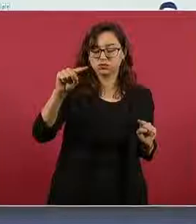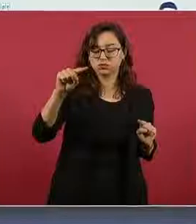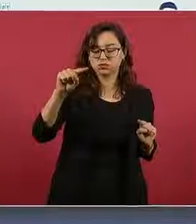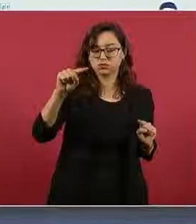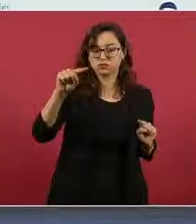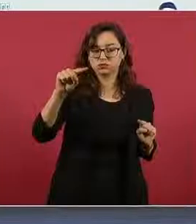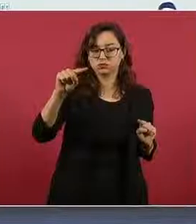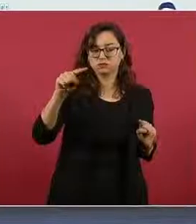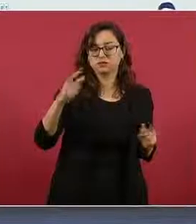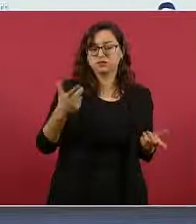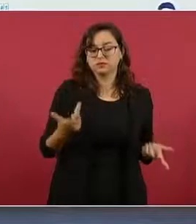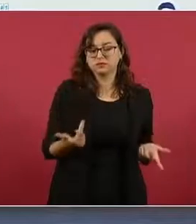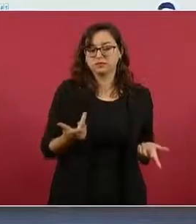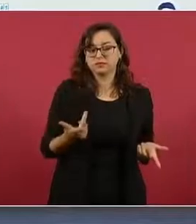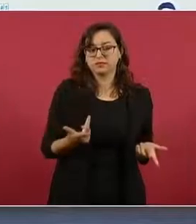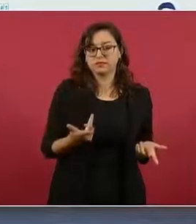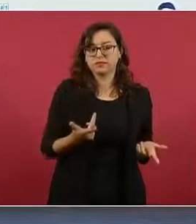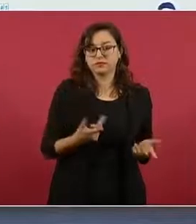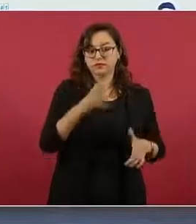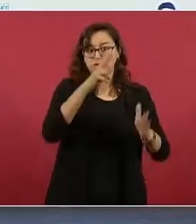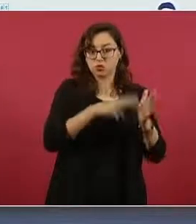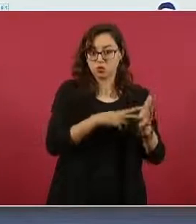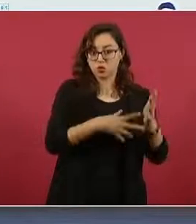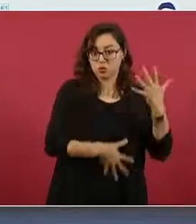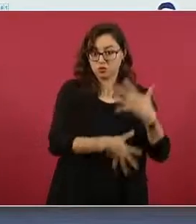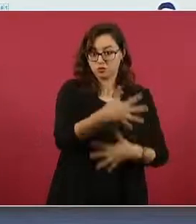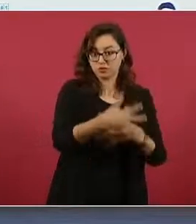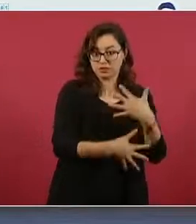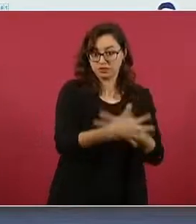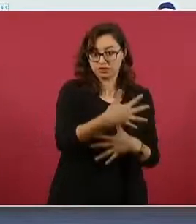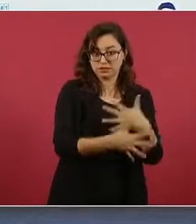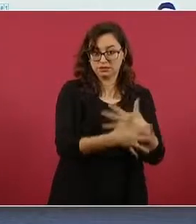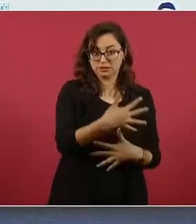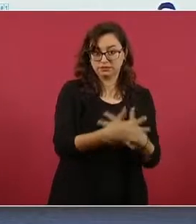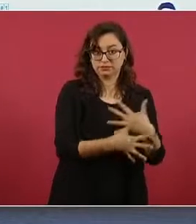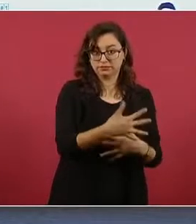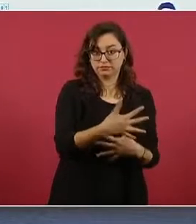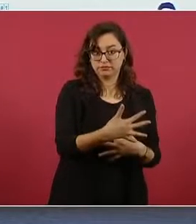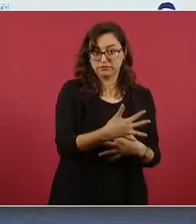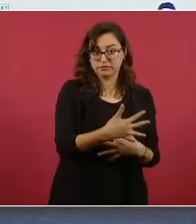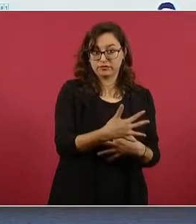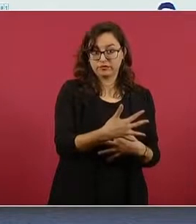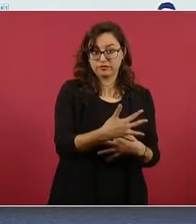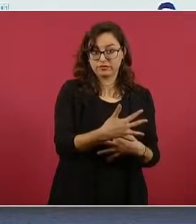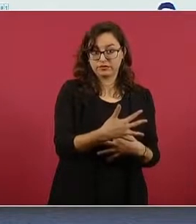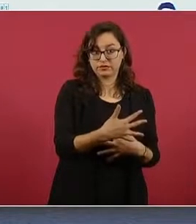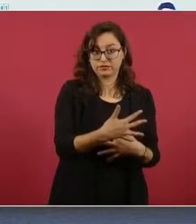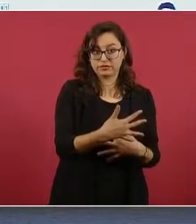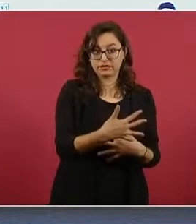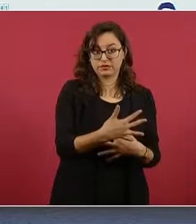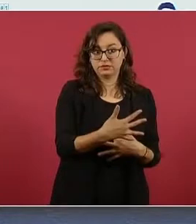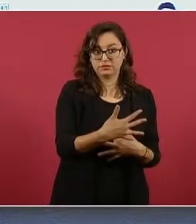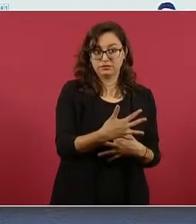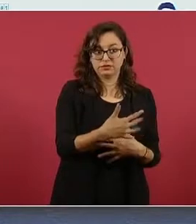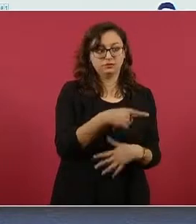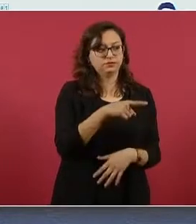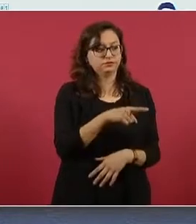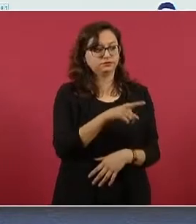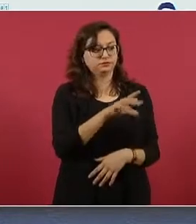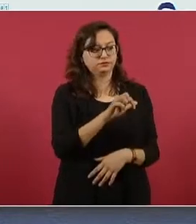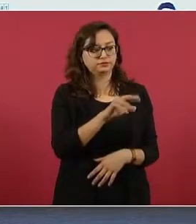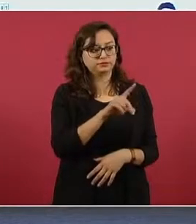Esto es el 15, pero estamos hablando, a ver si Carlos te